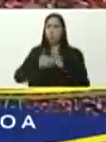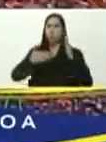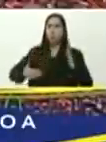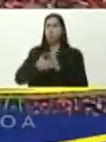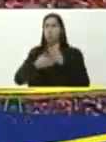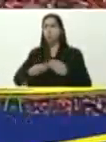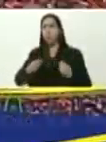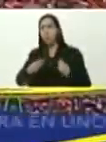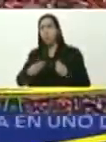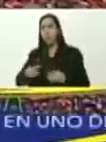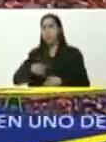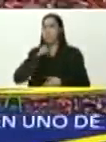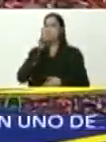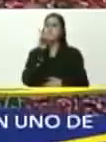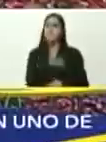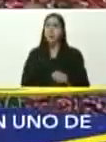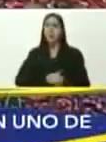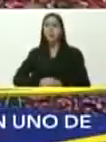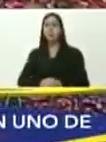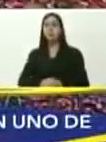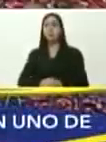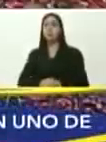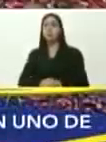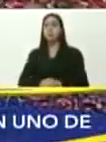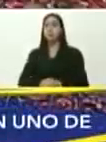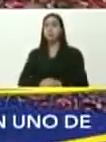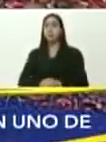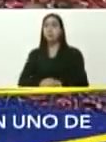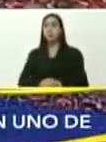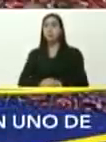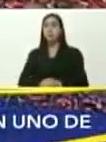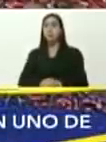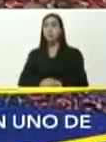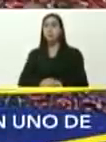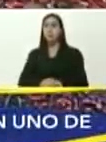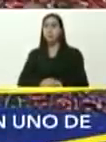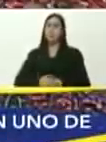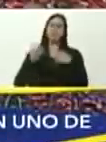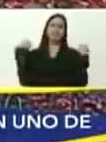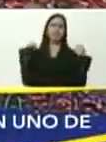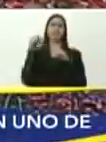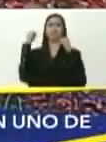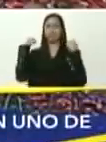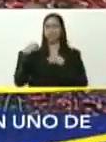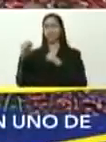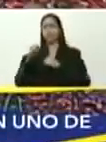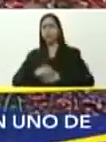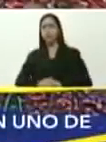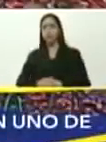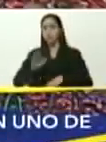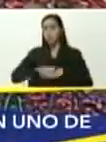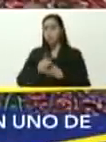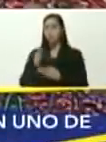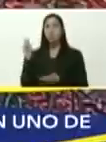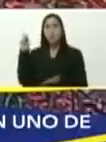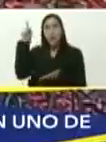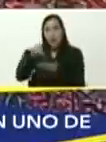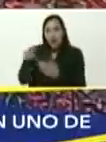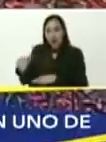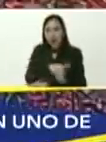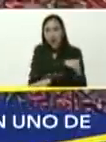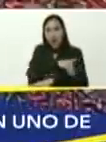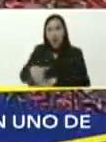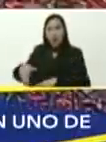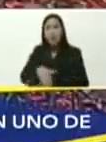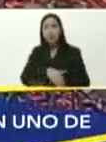malviviente, una oposición, verdaderamente detestable, que sale a las calles, a